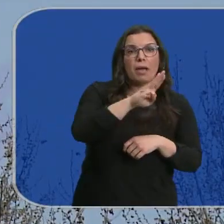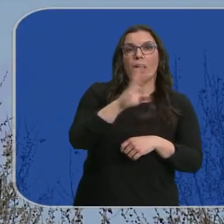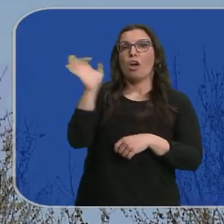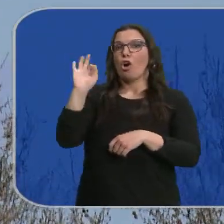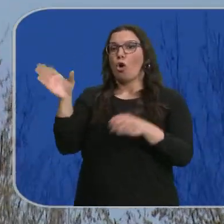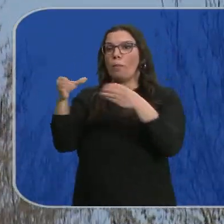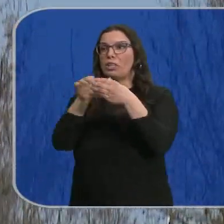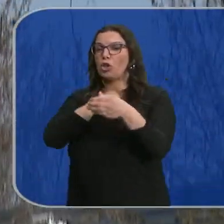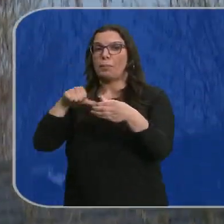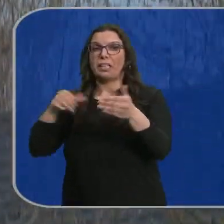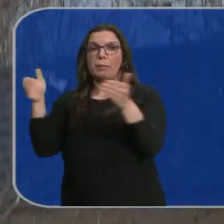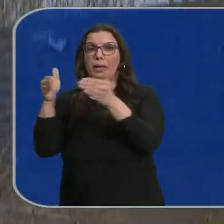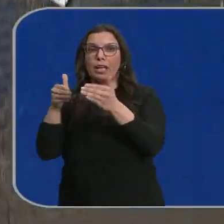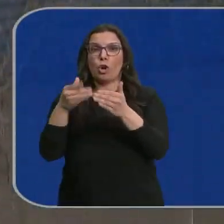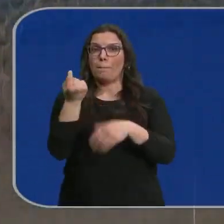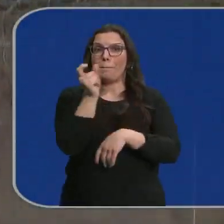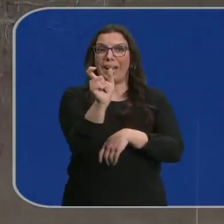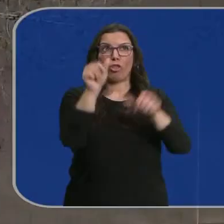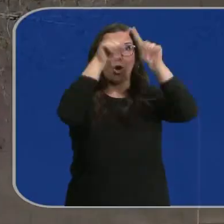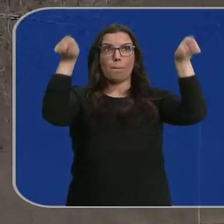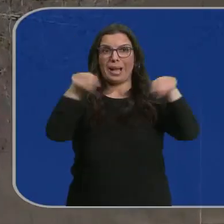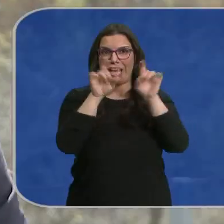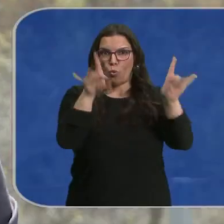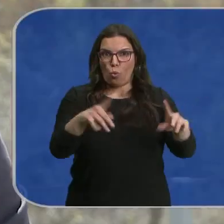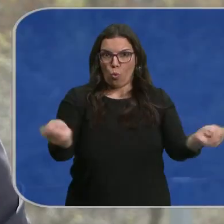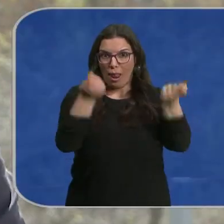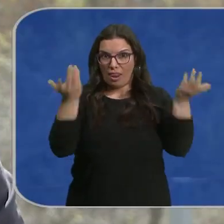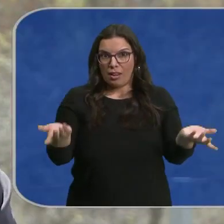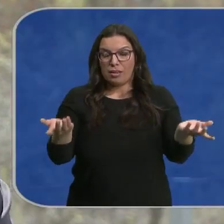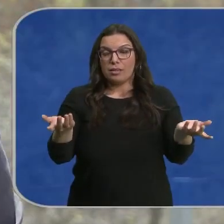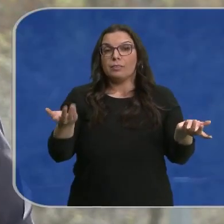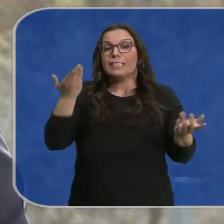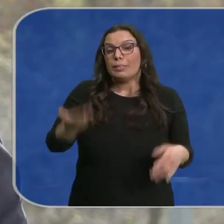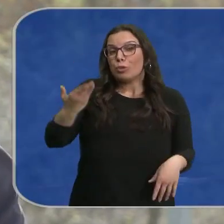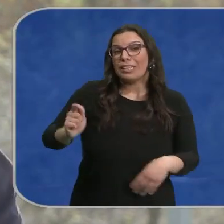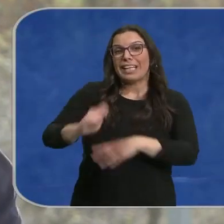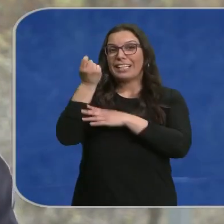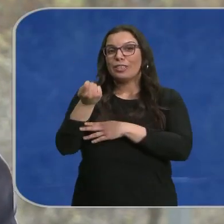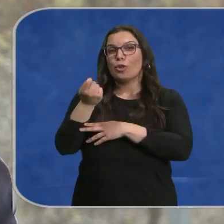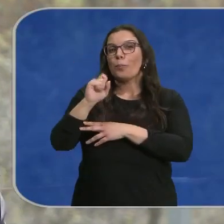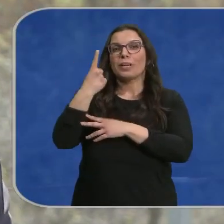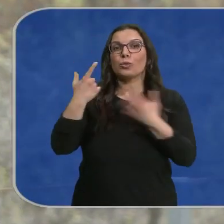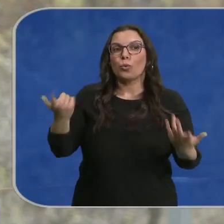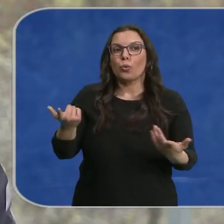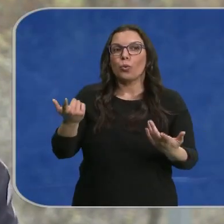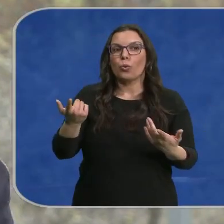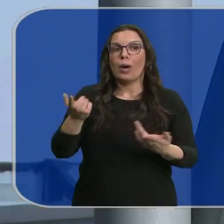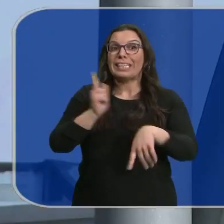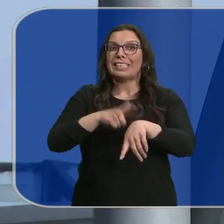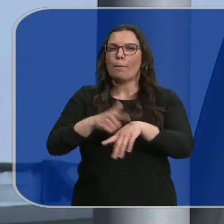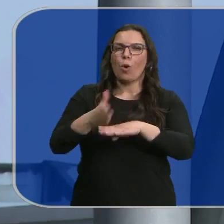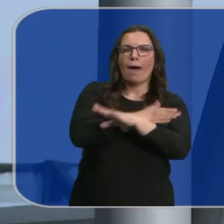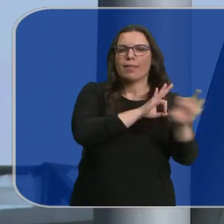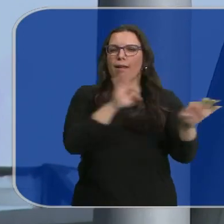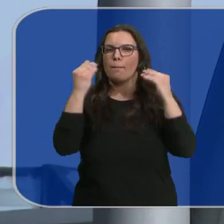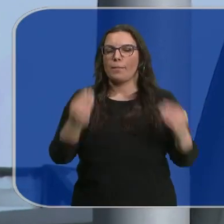porque seas un partido independiente pequeñito que acaba de salir. La clave realmente del éxito en este tipo de campañas es el tiempo con el que la preparen.